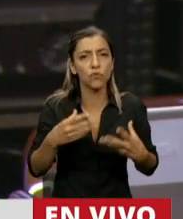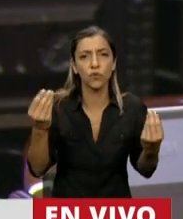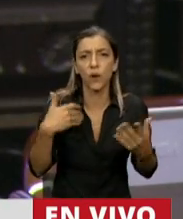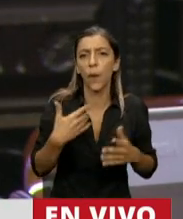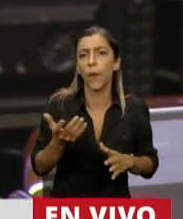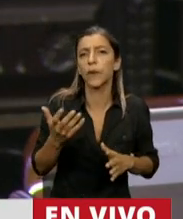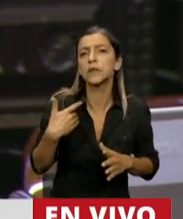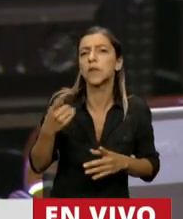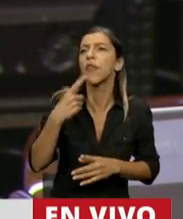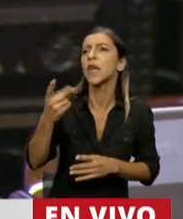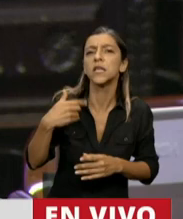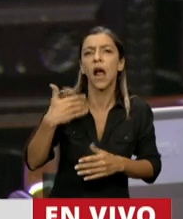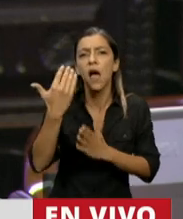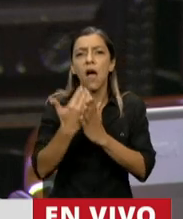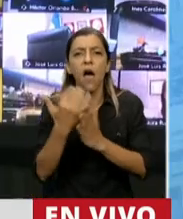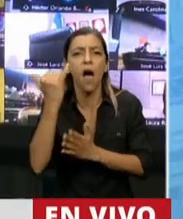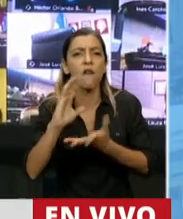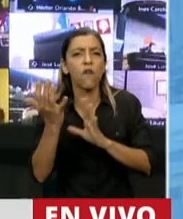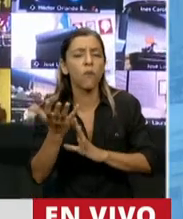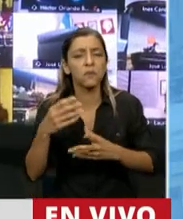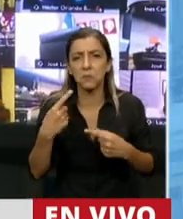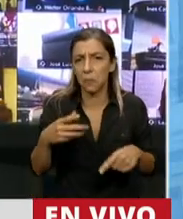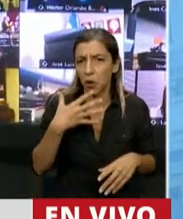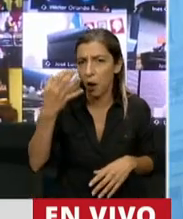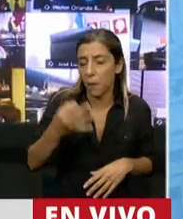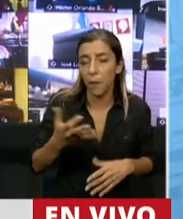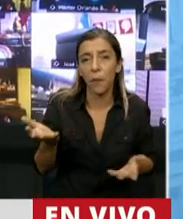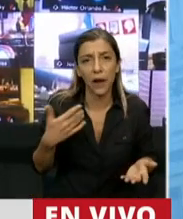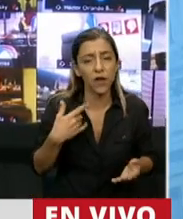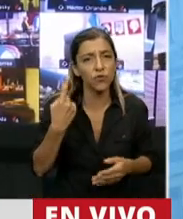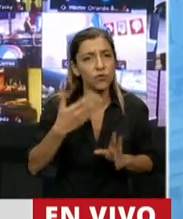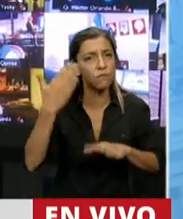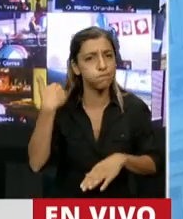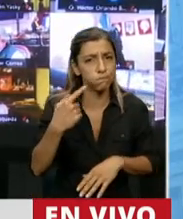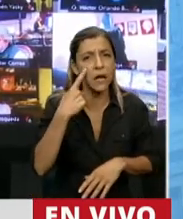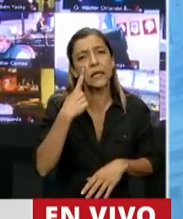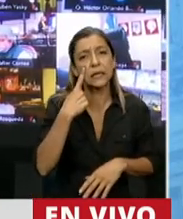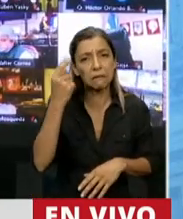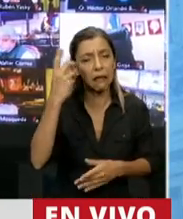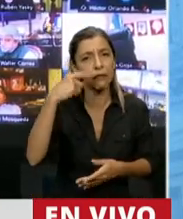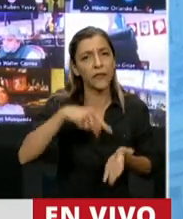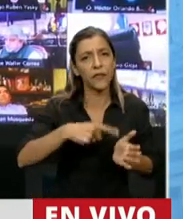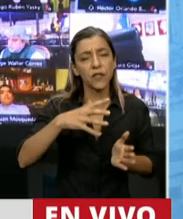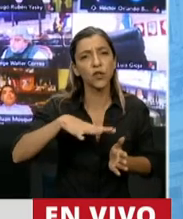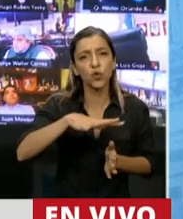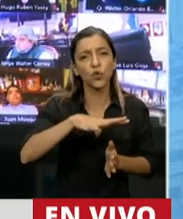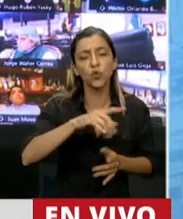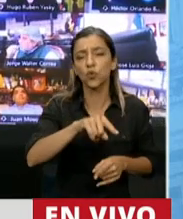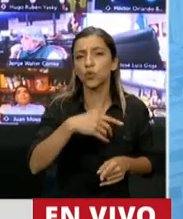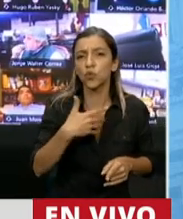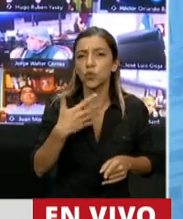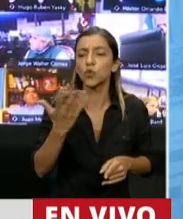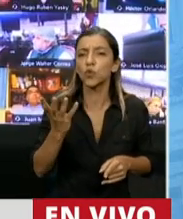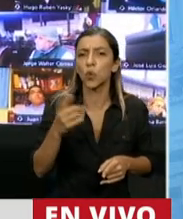pergaminos de que tenés que hacer una cosa. La otra, les cuento, para los que no saben, sido intendente de una ciudad de la cual intentamos ponerla